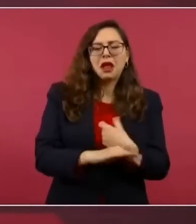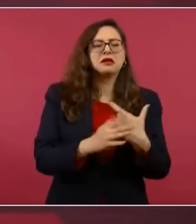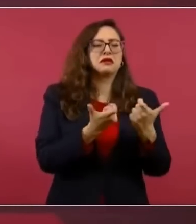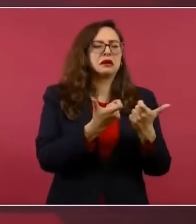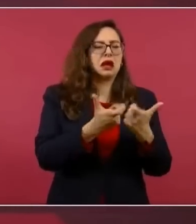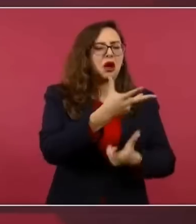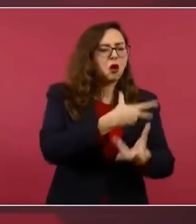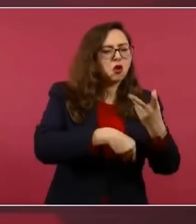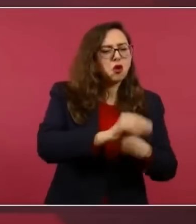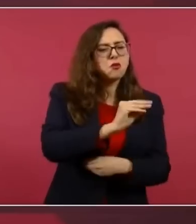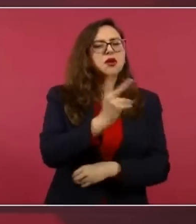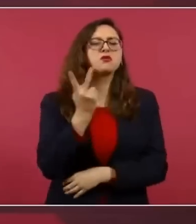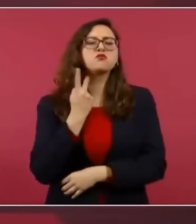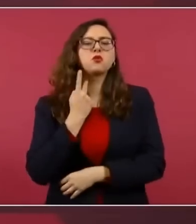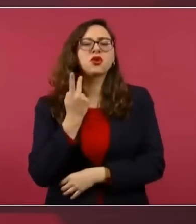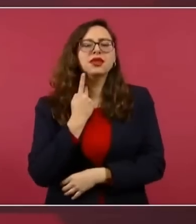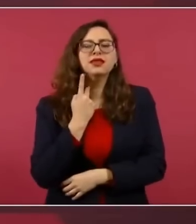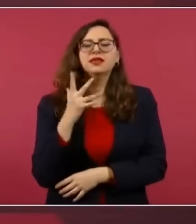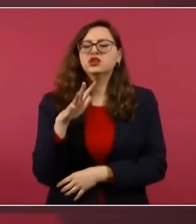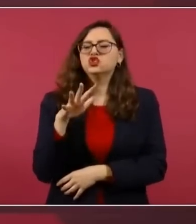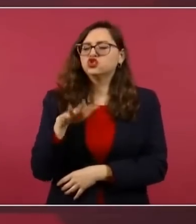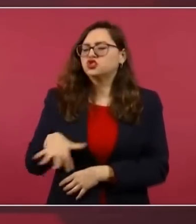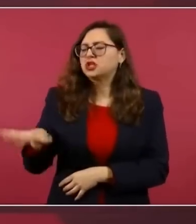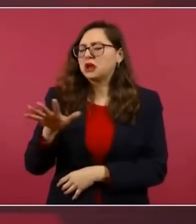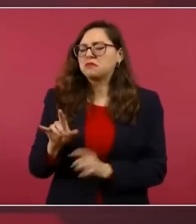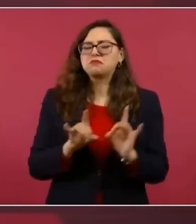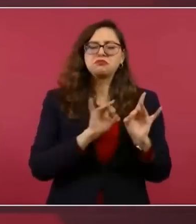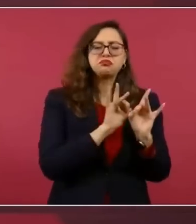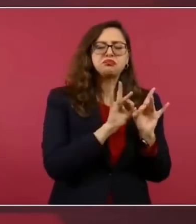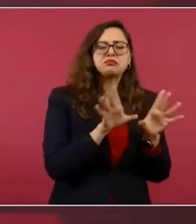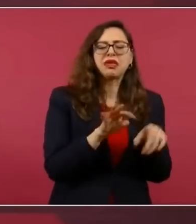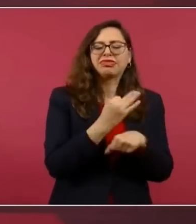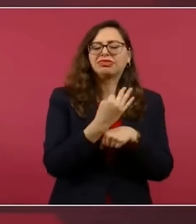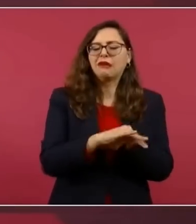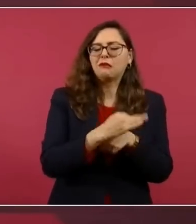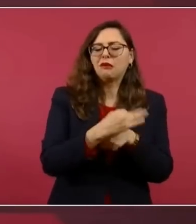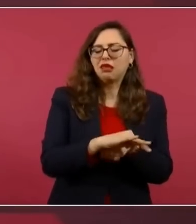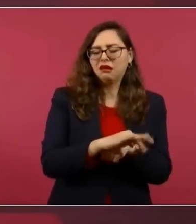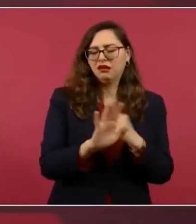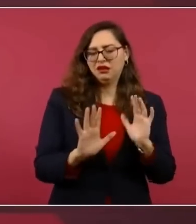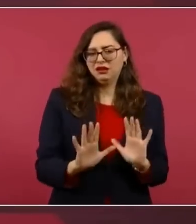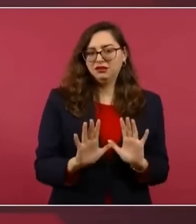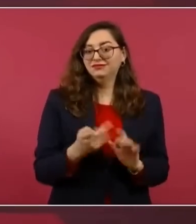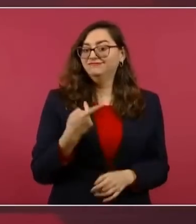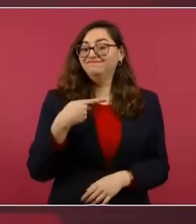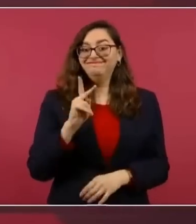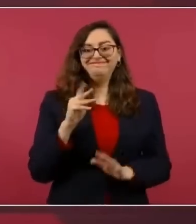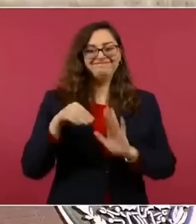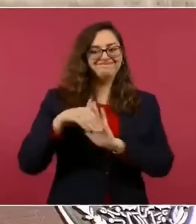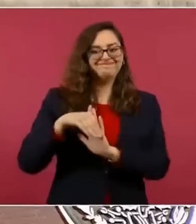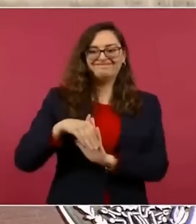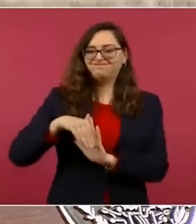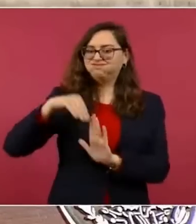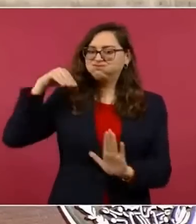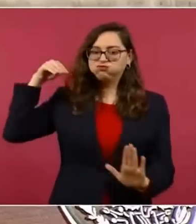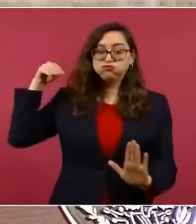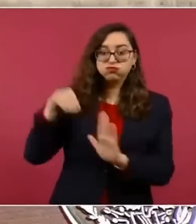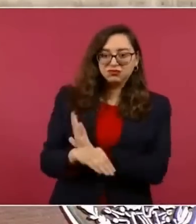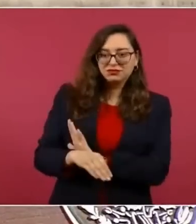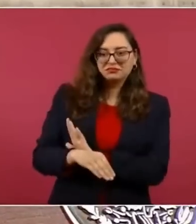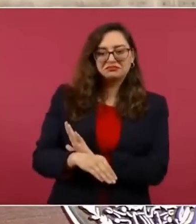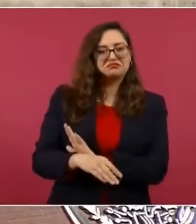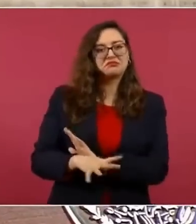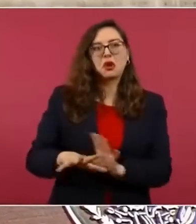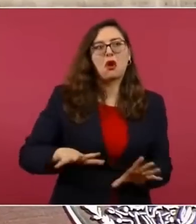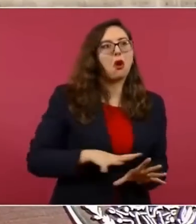ser política, puede ser social. Una decadencia comprende todos